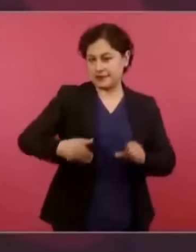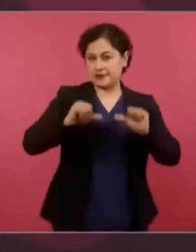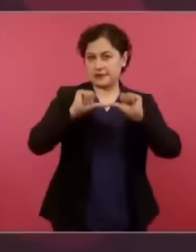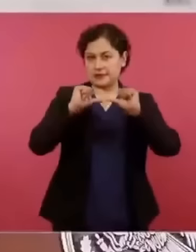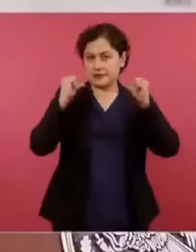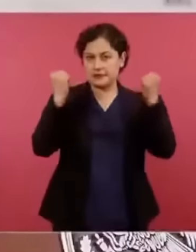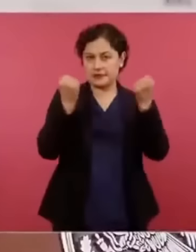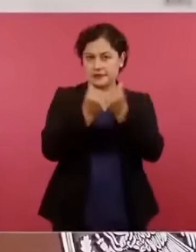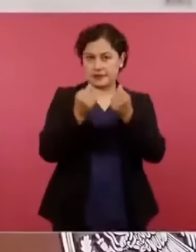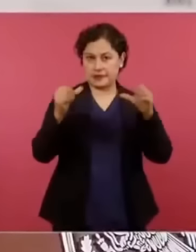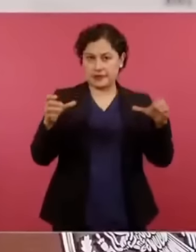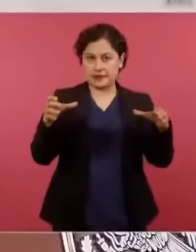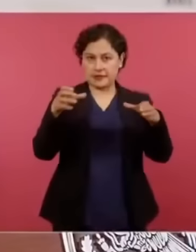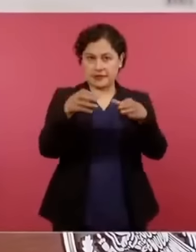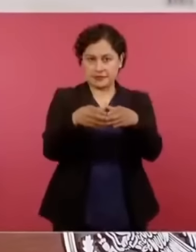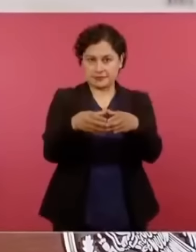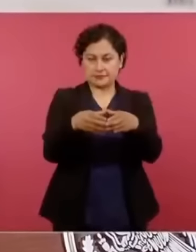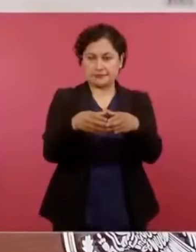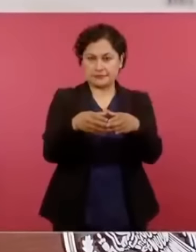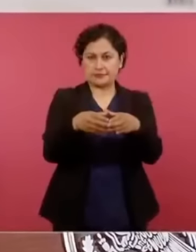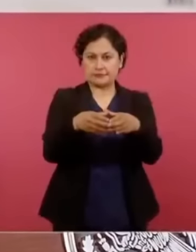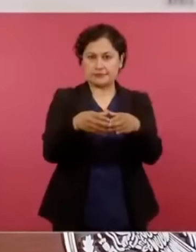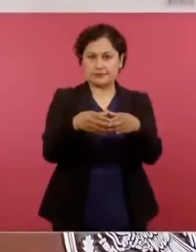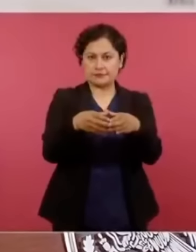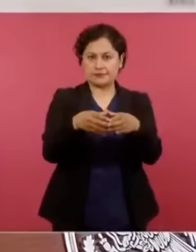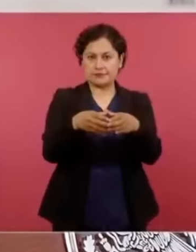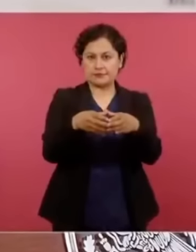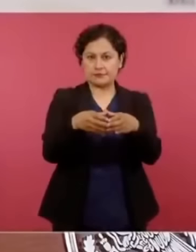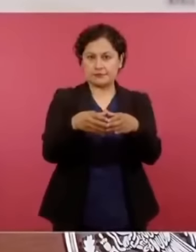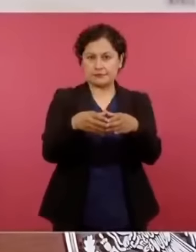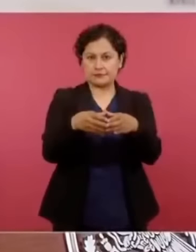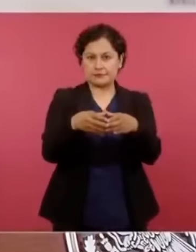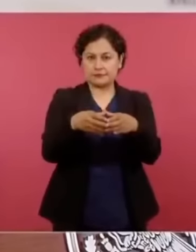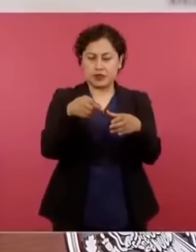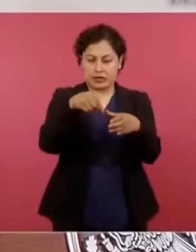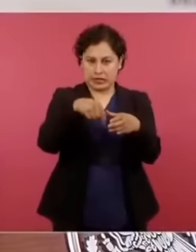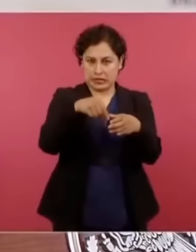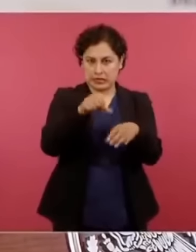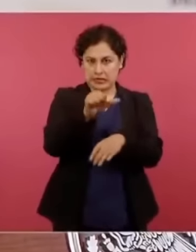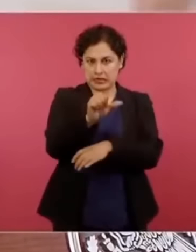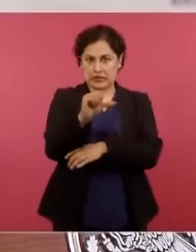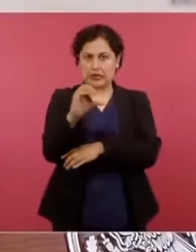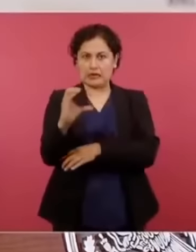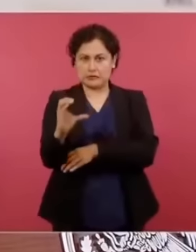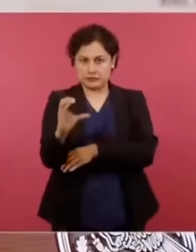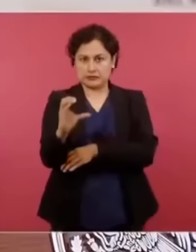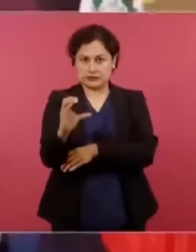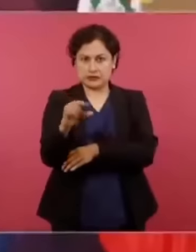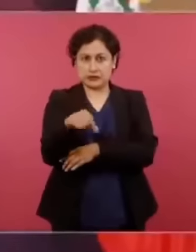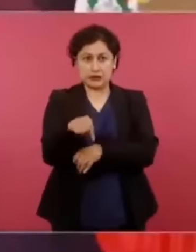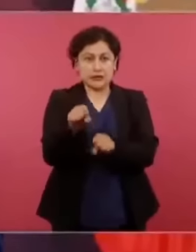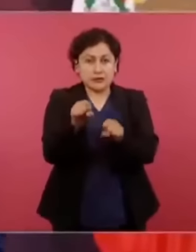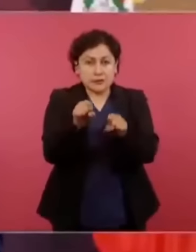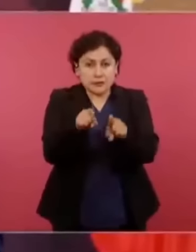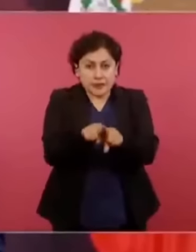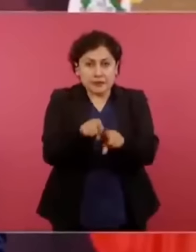Sociedad Civil para Combatir la Corrupción,